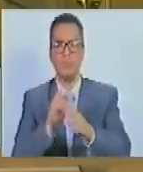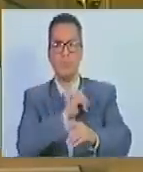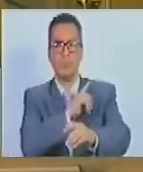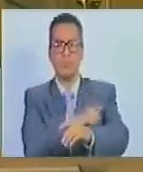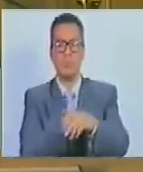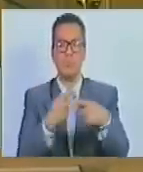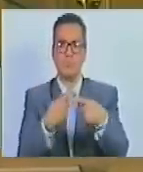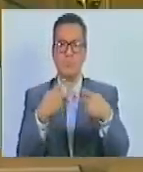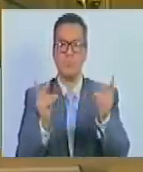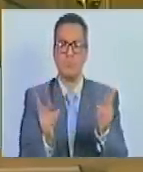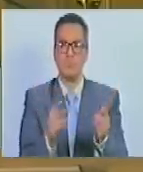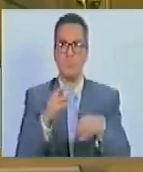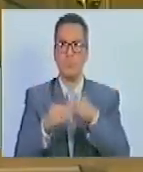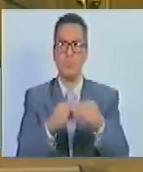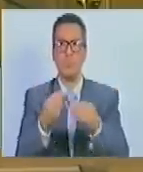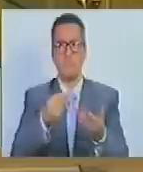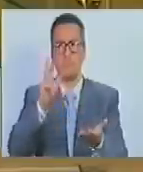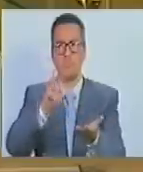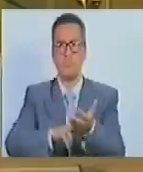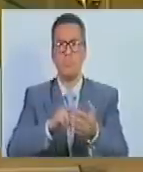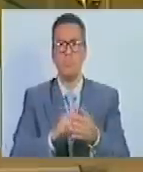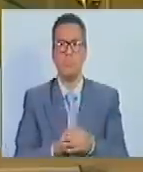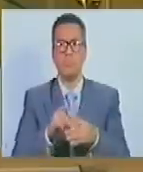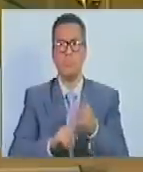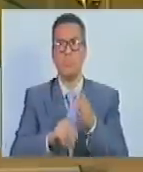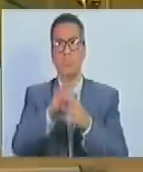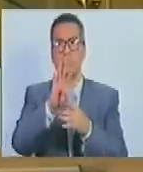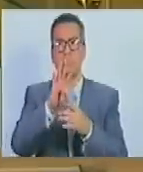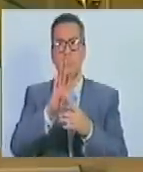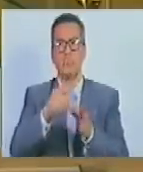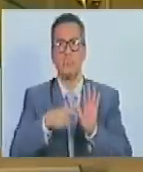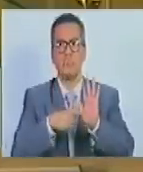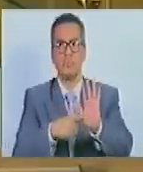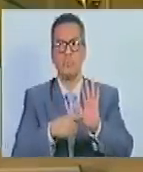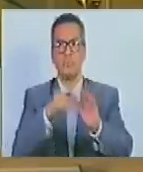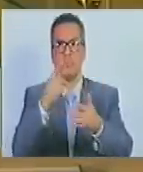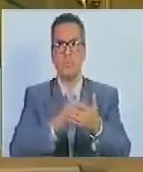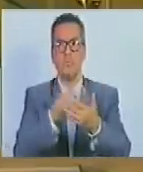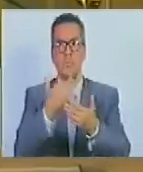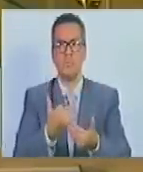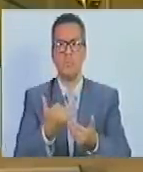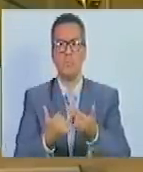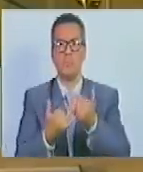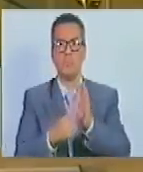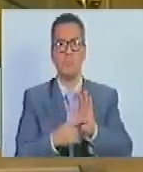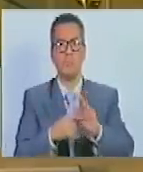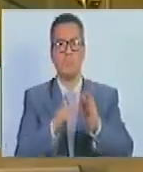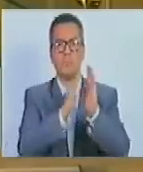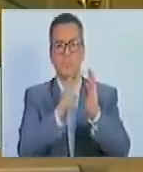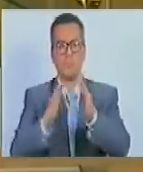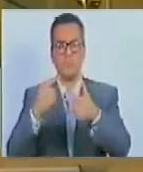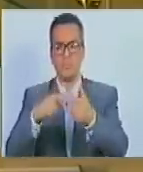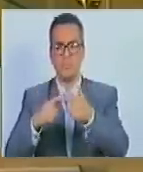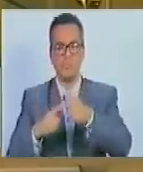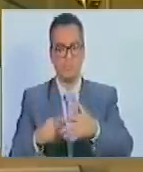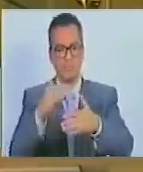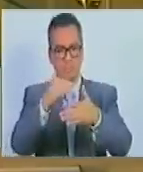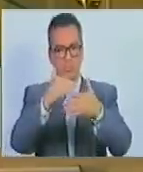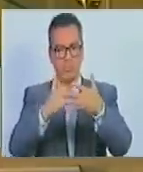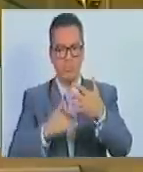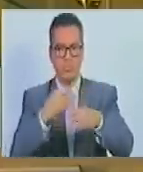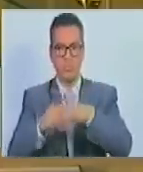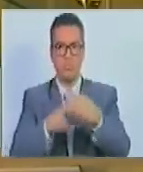público a los fines de su aprobación. Cuatro. Presentar los proyectos comunitarios en orden distinto a las prioridades